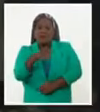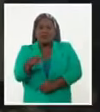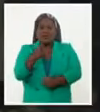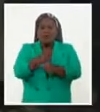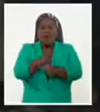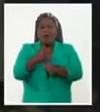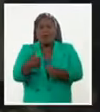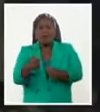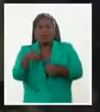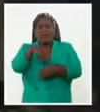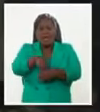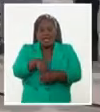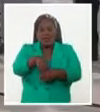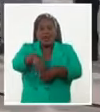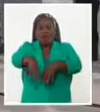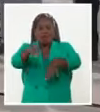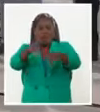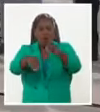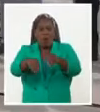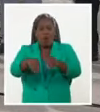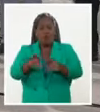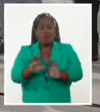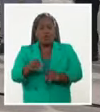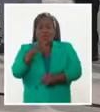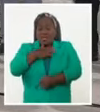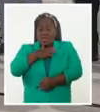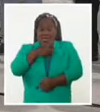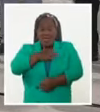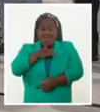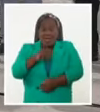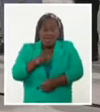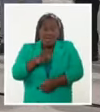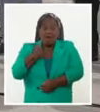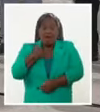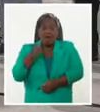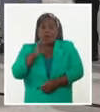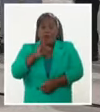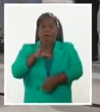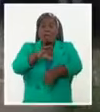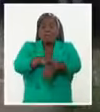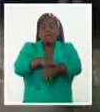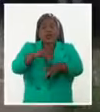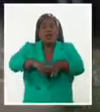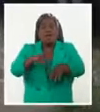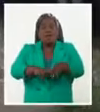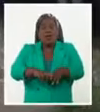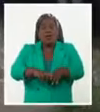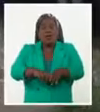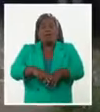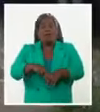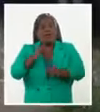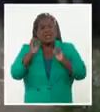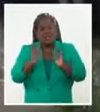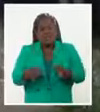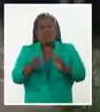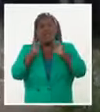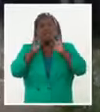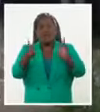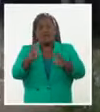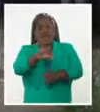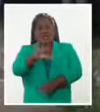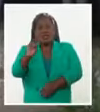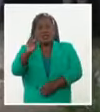paredes de un museo, y terminó siendo prisionero de la magia de sus muros para siempre. ¡Viva el 502